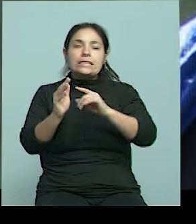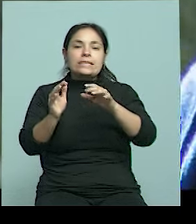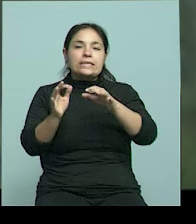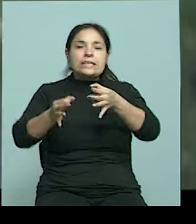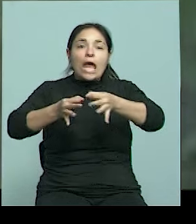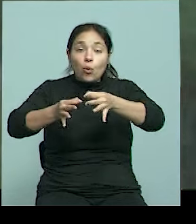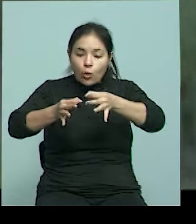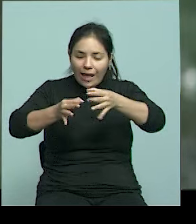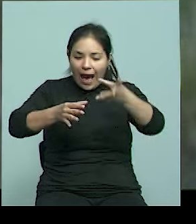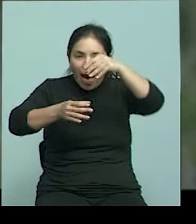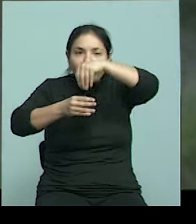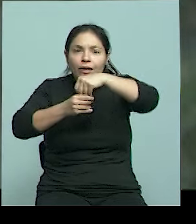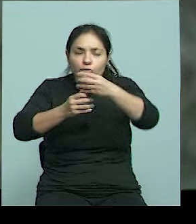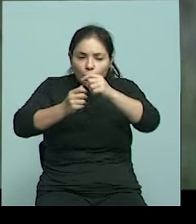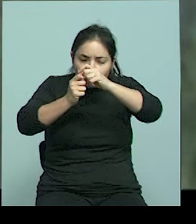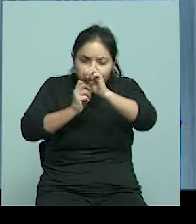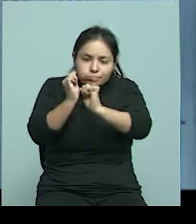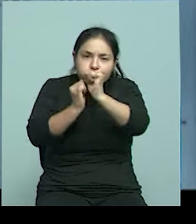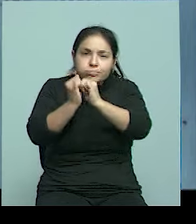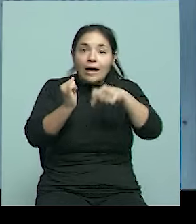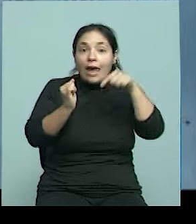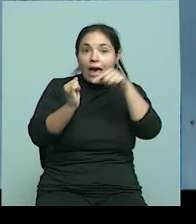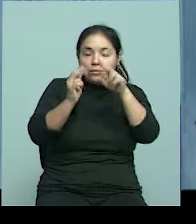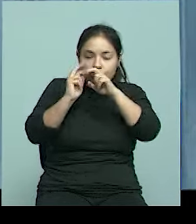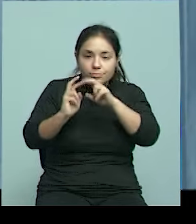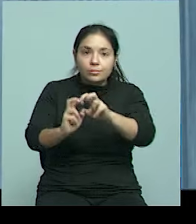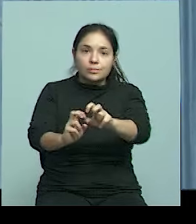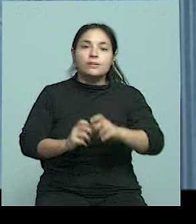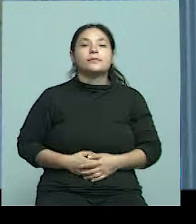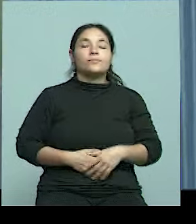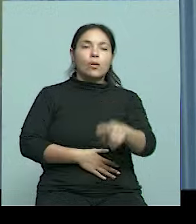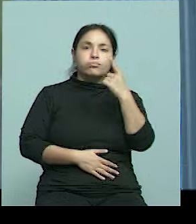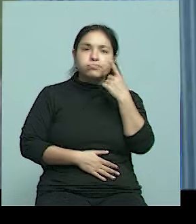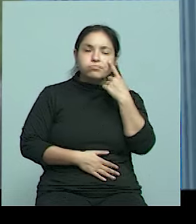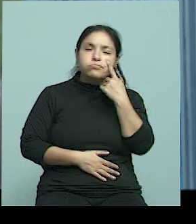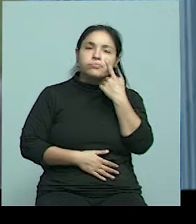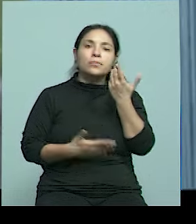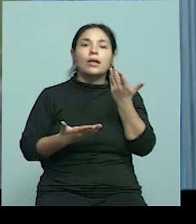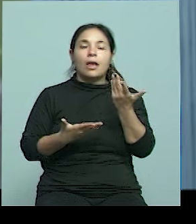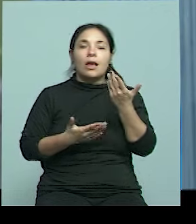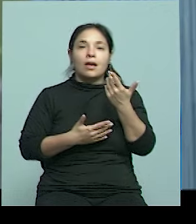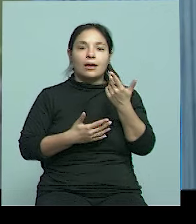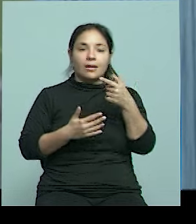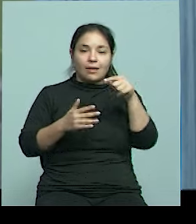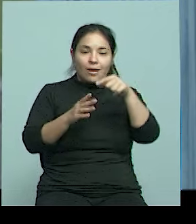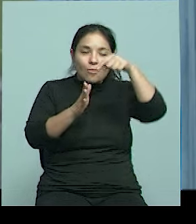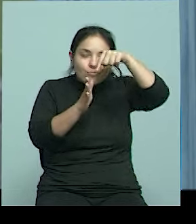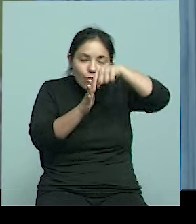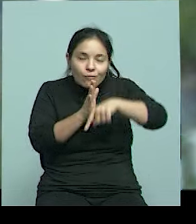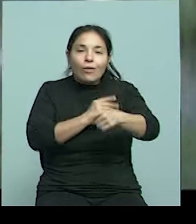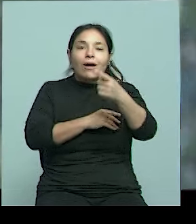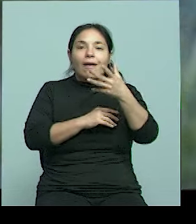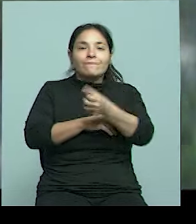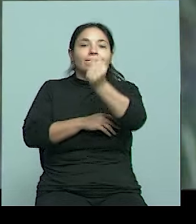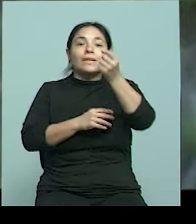procesos que ocurren dentro de las células. Con este conocimiento, digo, ¿nos lleva a lo que es el ADN? Sí,